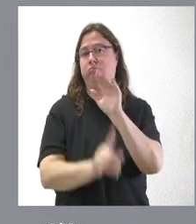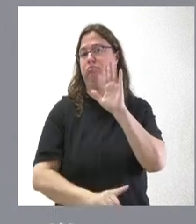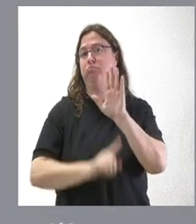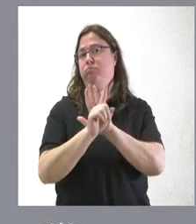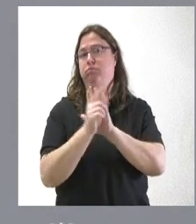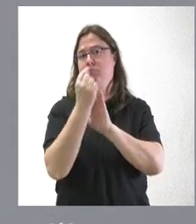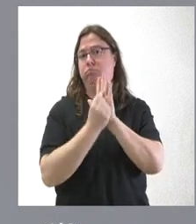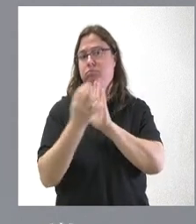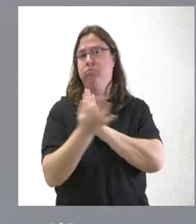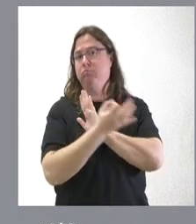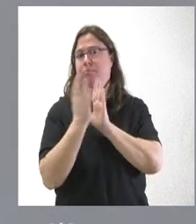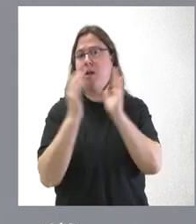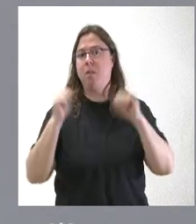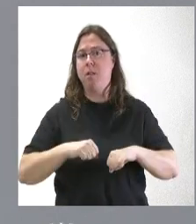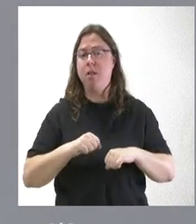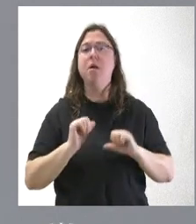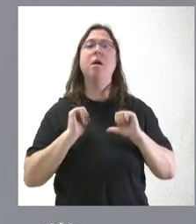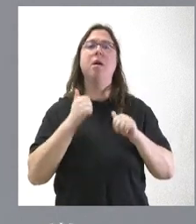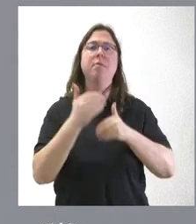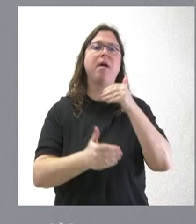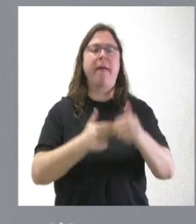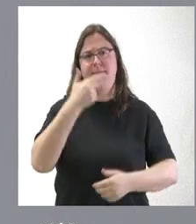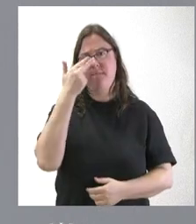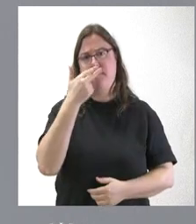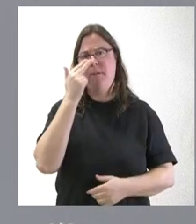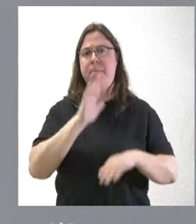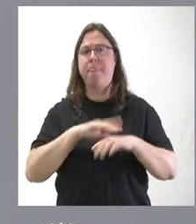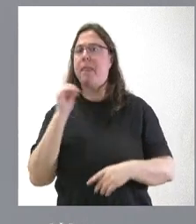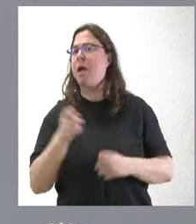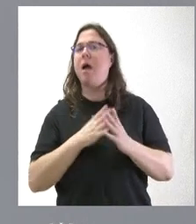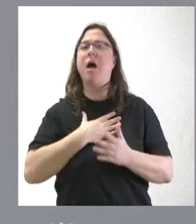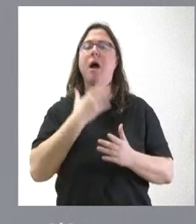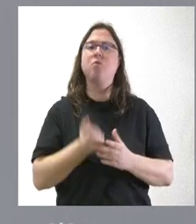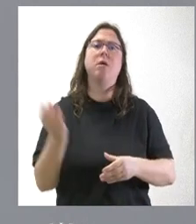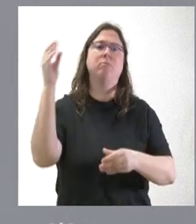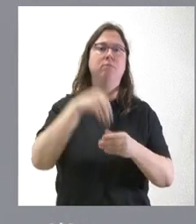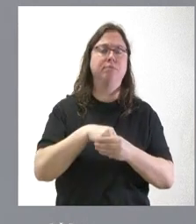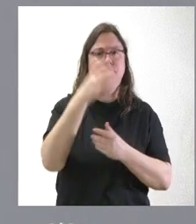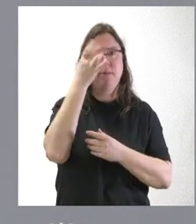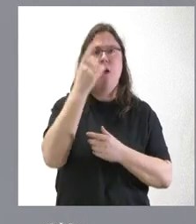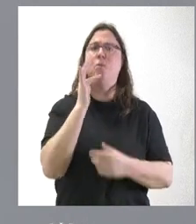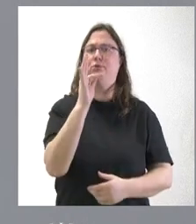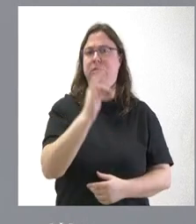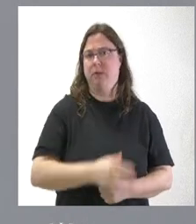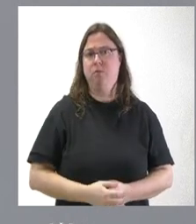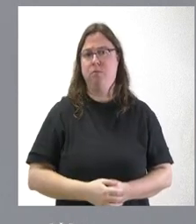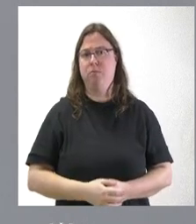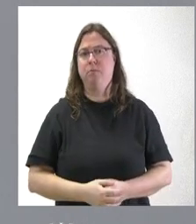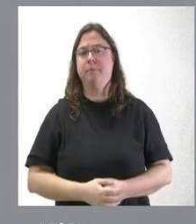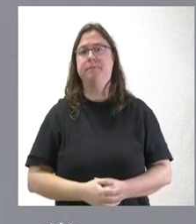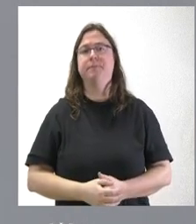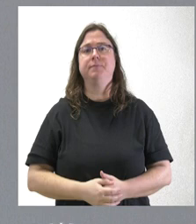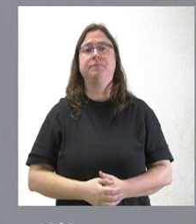criterios que les parecen muy acertados y empieza a ser muy interesante para muchos ayuntamientos incorporarse a esta iniciativa. Nosotros es muy positivo que haya quien lo pida.